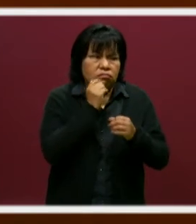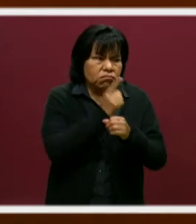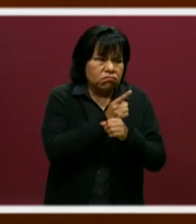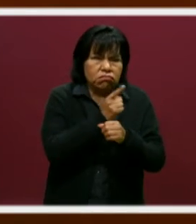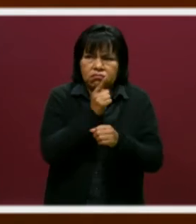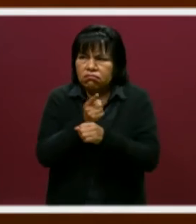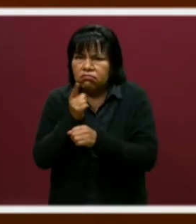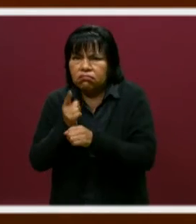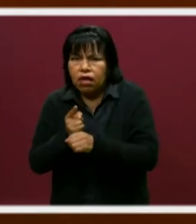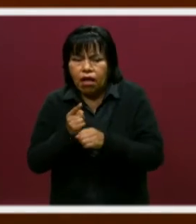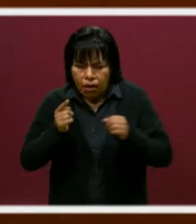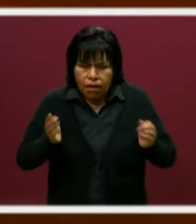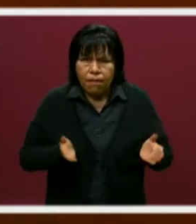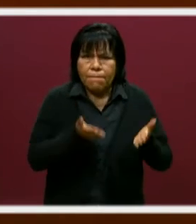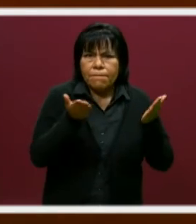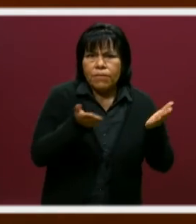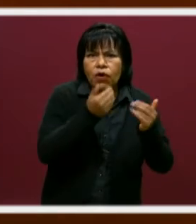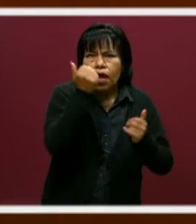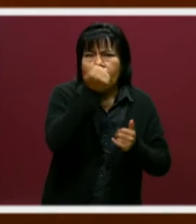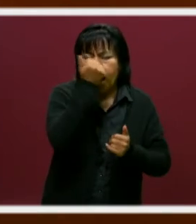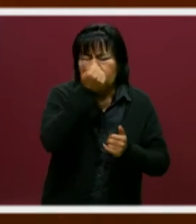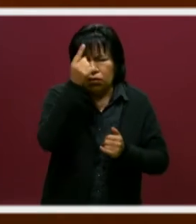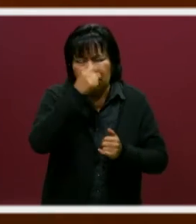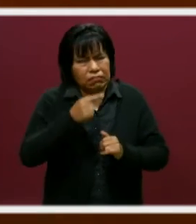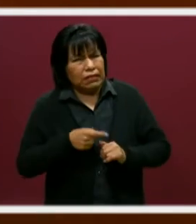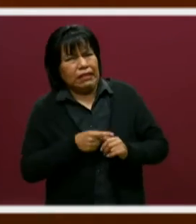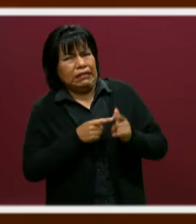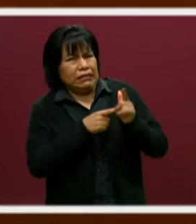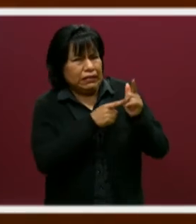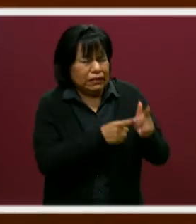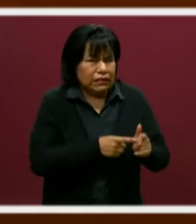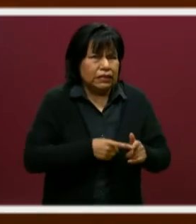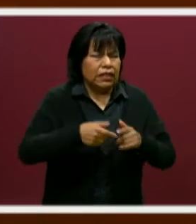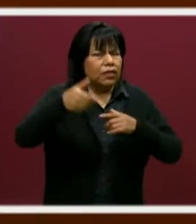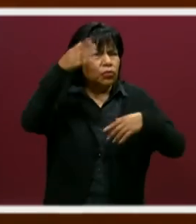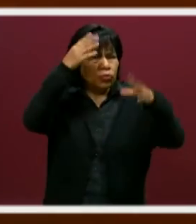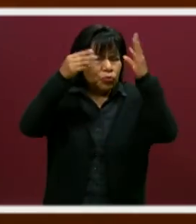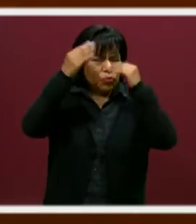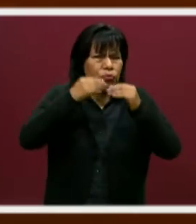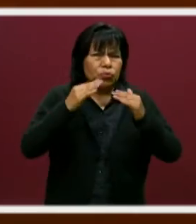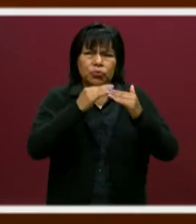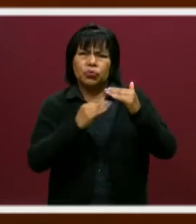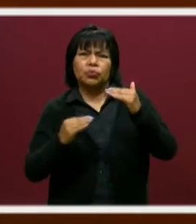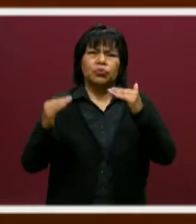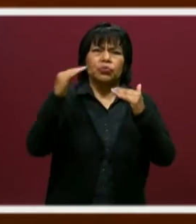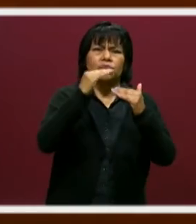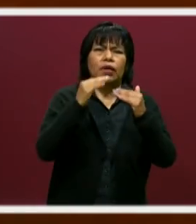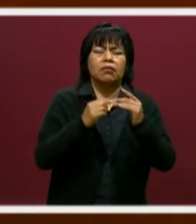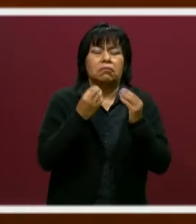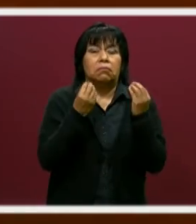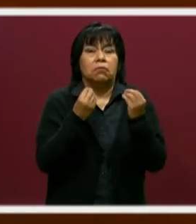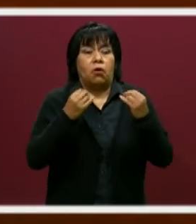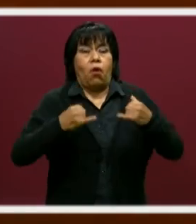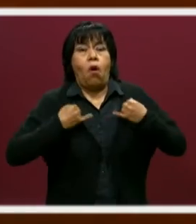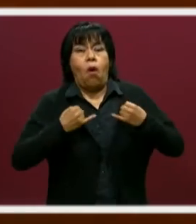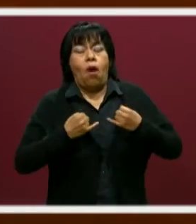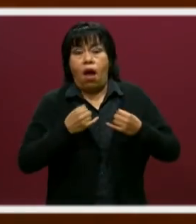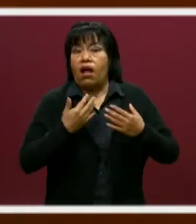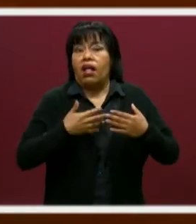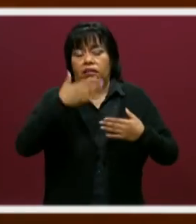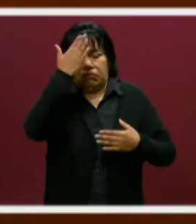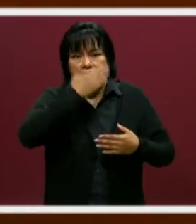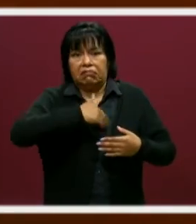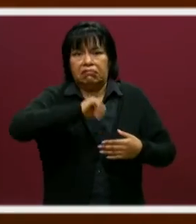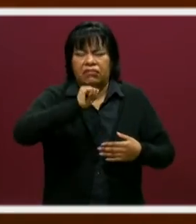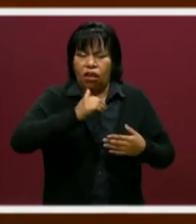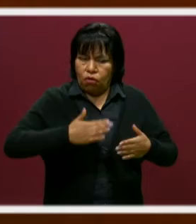precisamente a motivar a los chicos para que sigan desarrollándose, sigan también evolucionando. Hay muchos chicos muy talentosos.